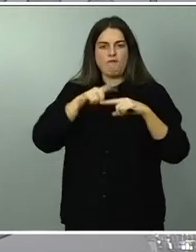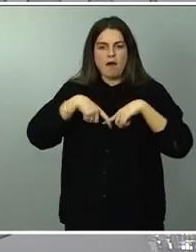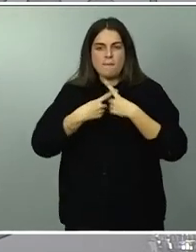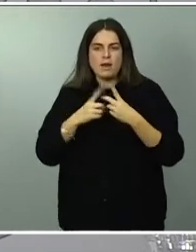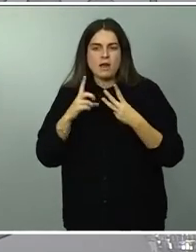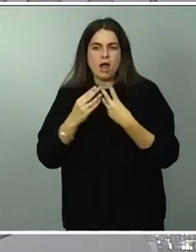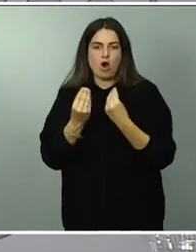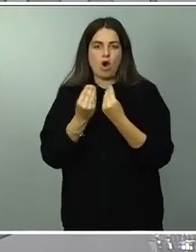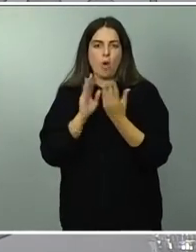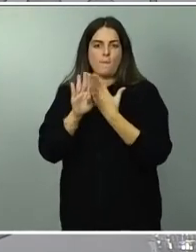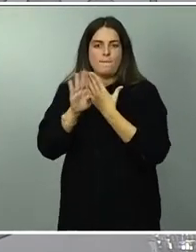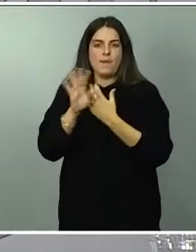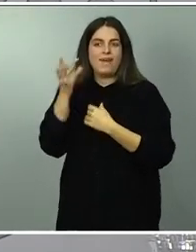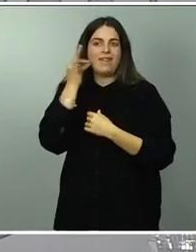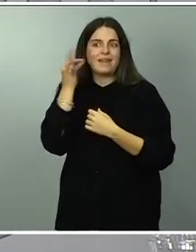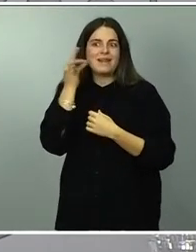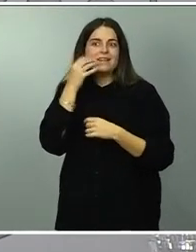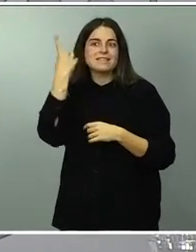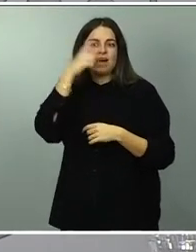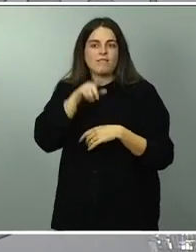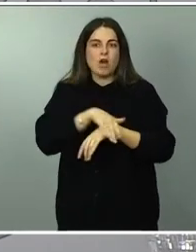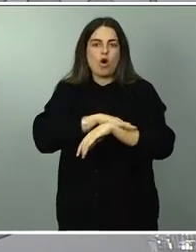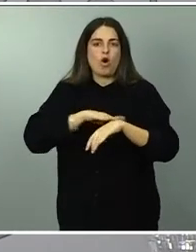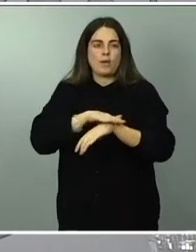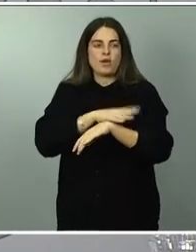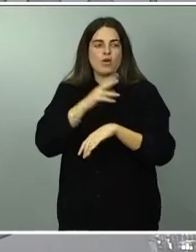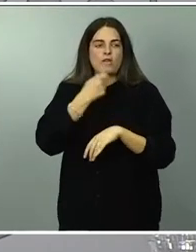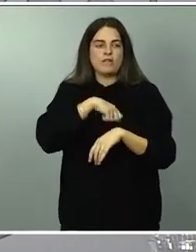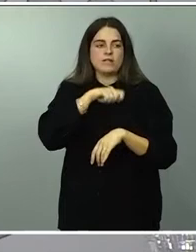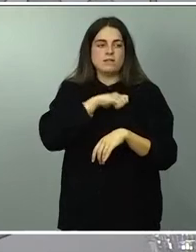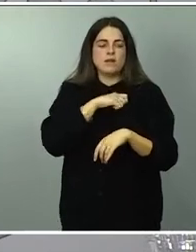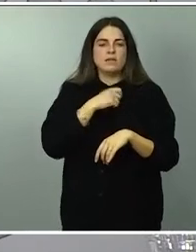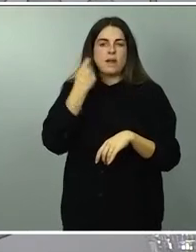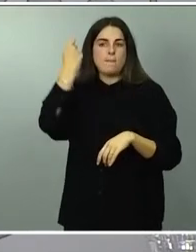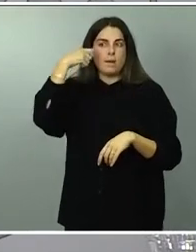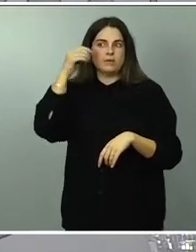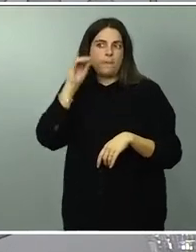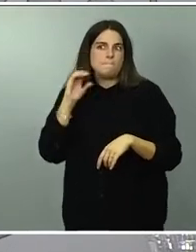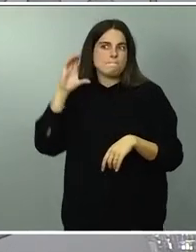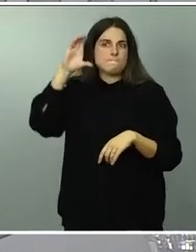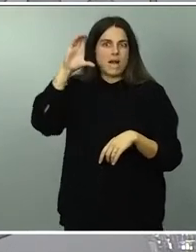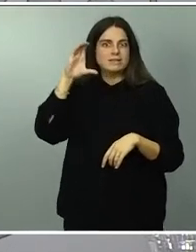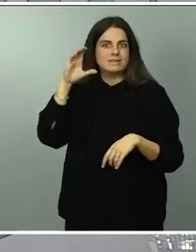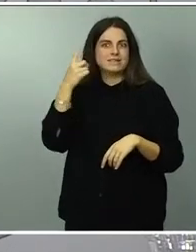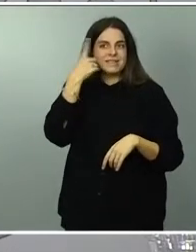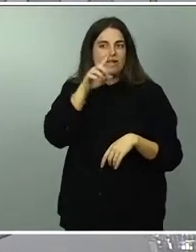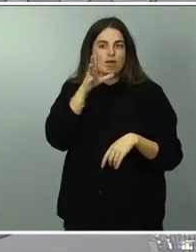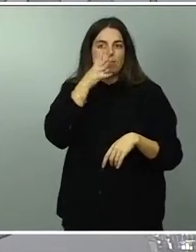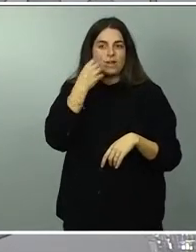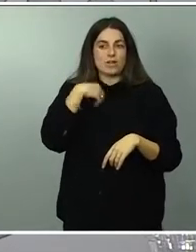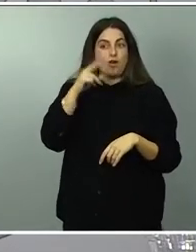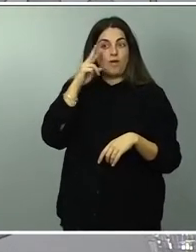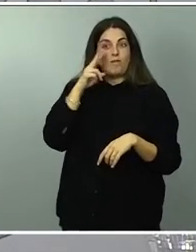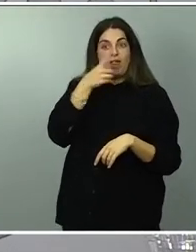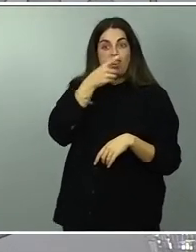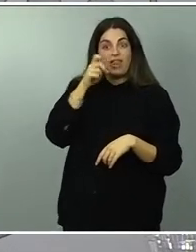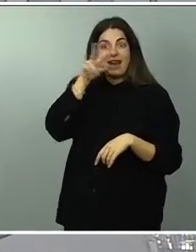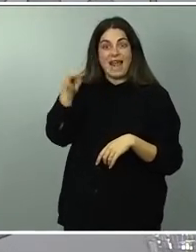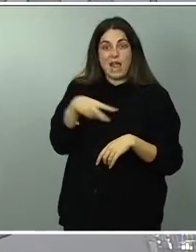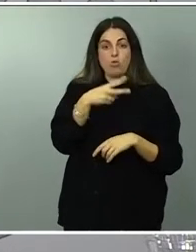que el gobierno de España había hecho una revalorización de las pensiones porque vieron como sus pensiones se incrementaban en más de 100 euros de media